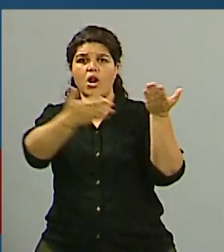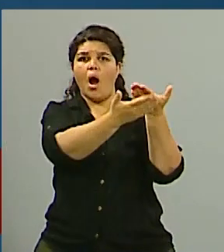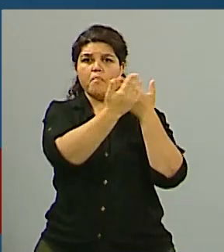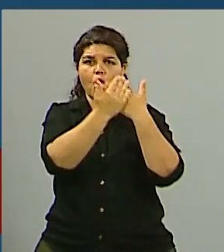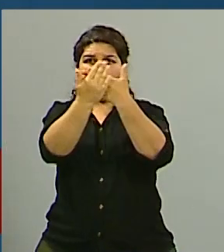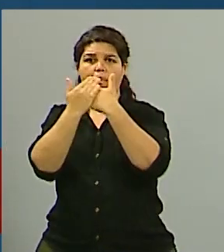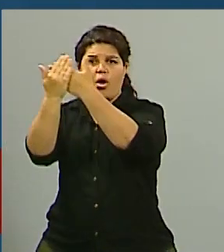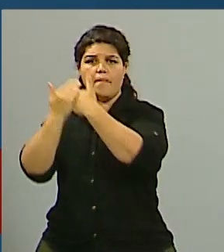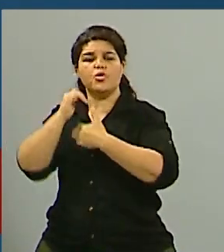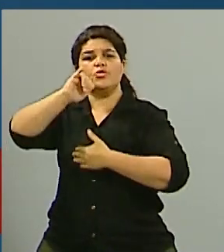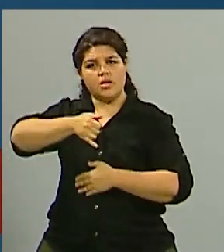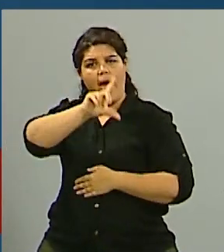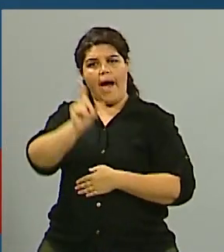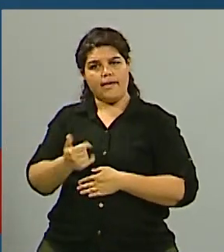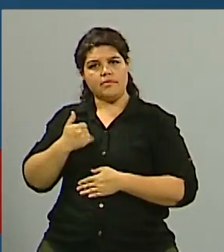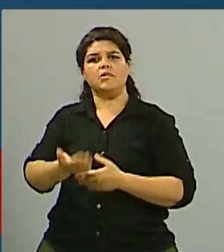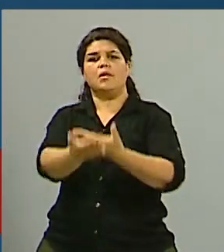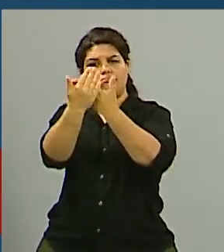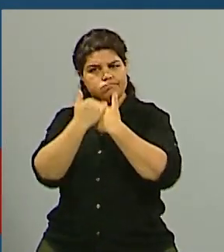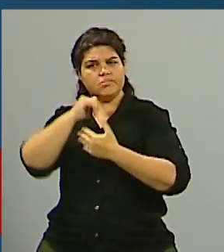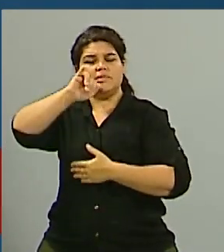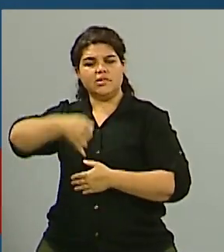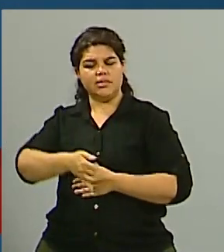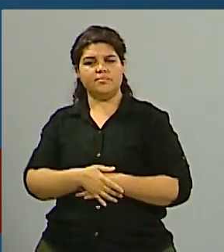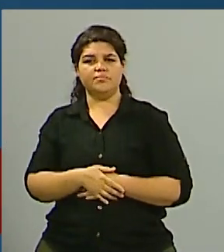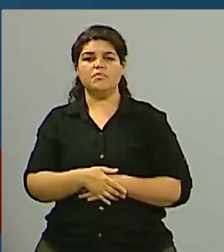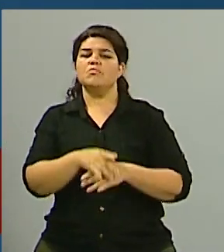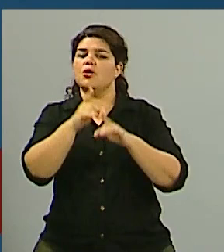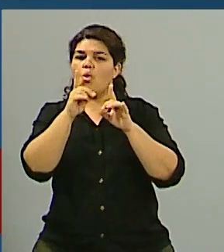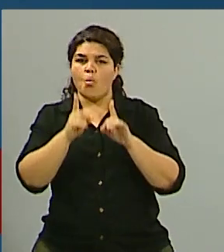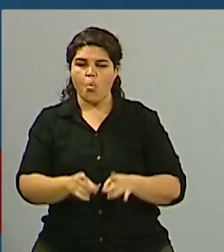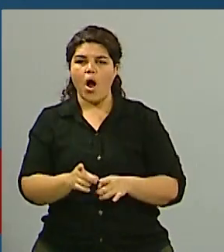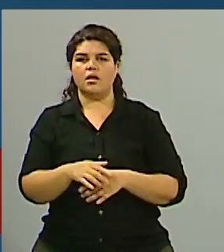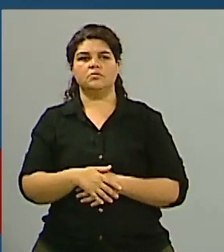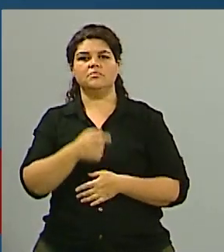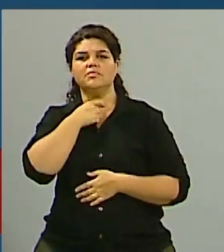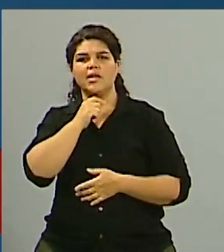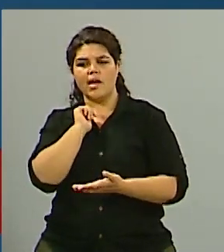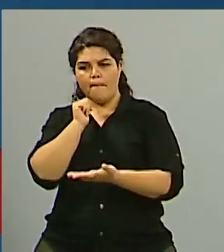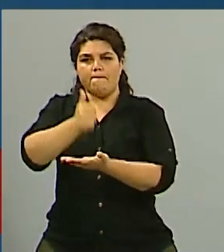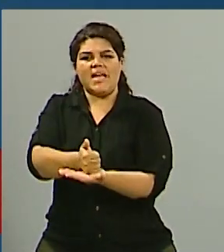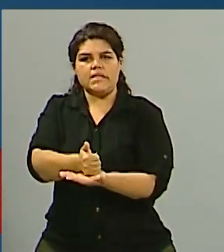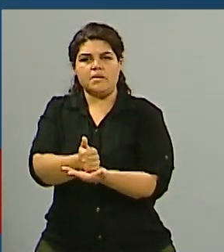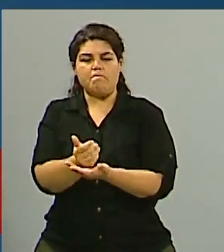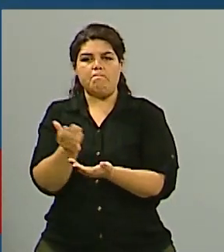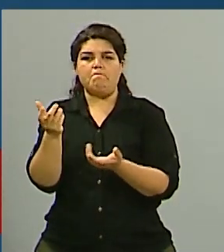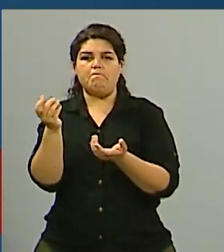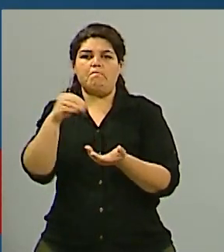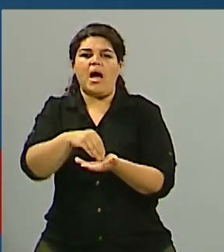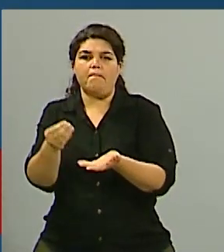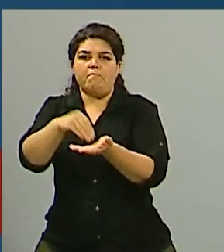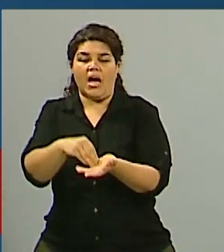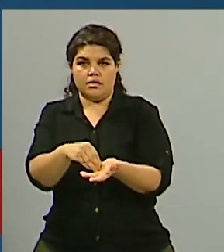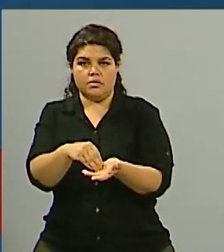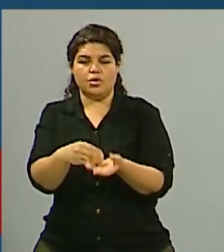en el que nuestro país busca acrecentar su presencia, que es el de la Asamblea General de